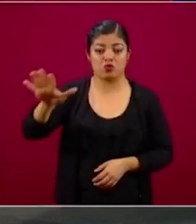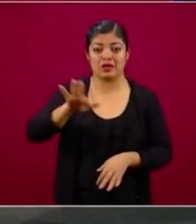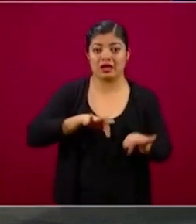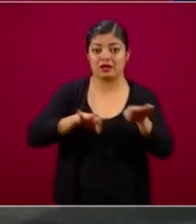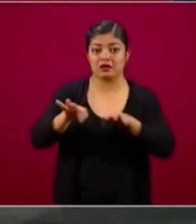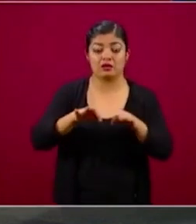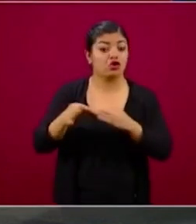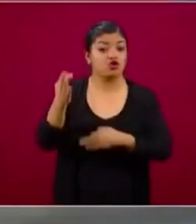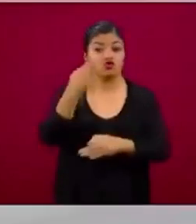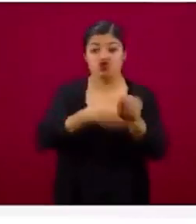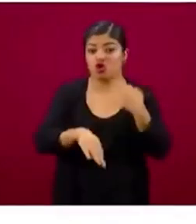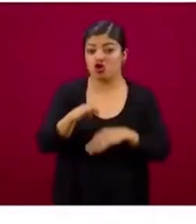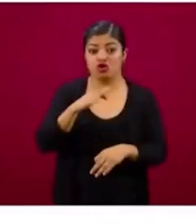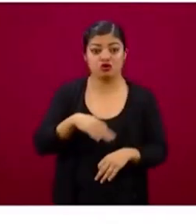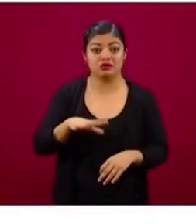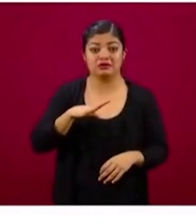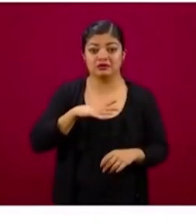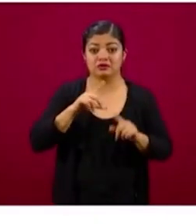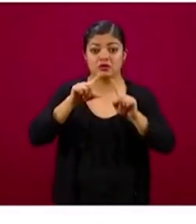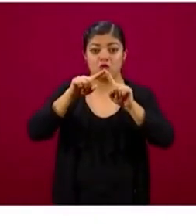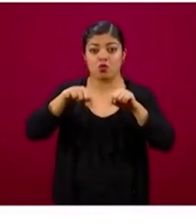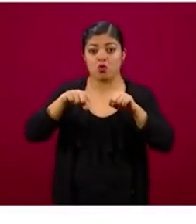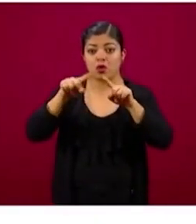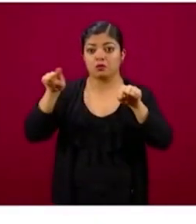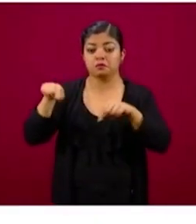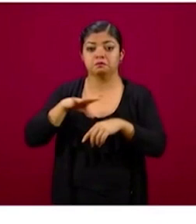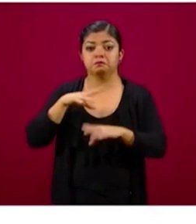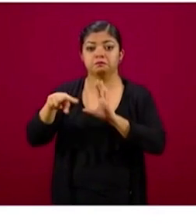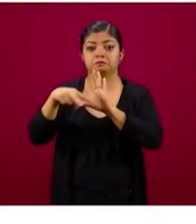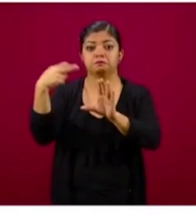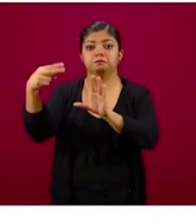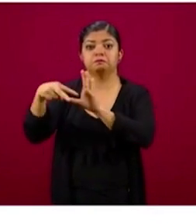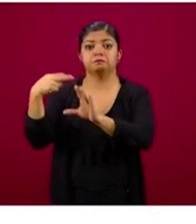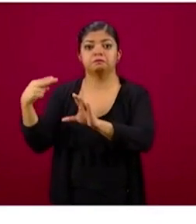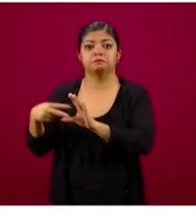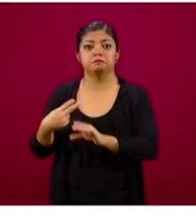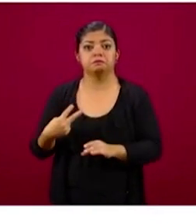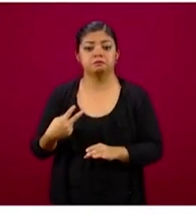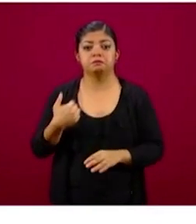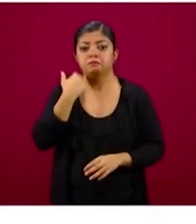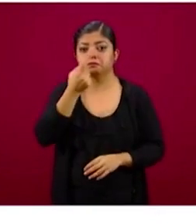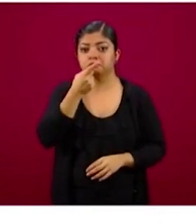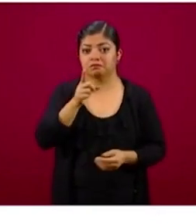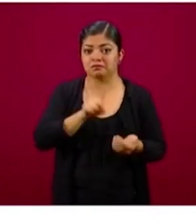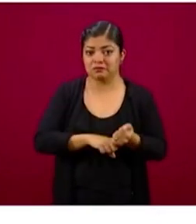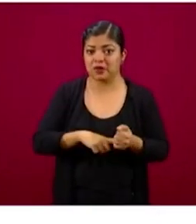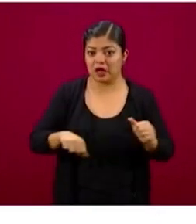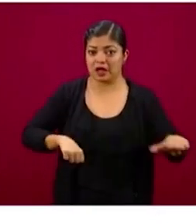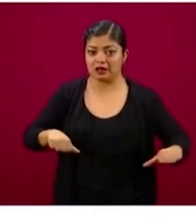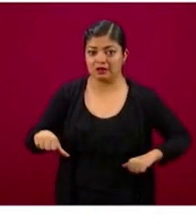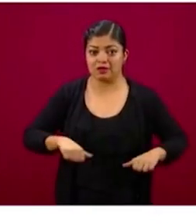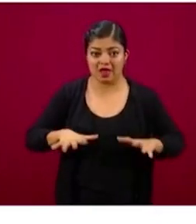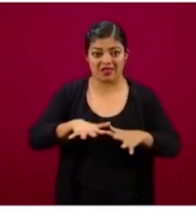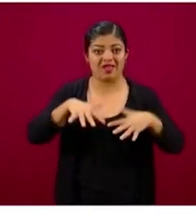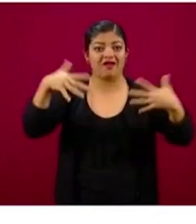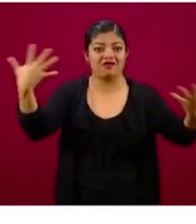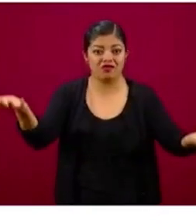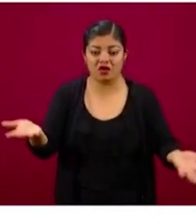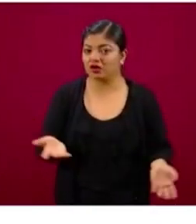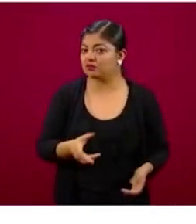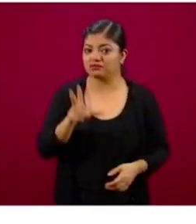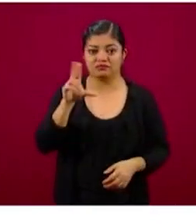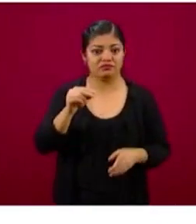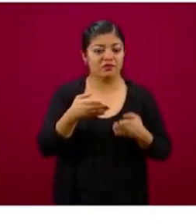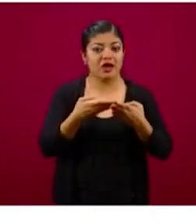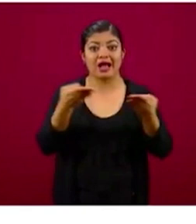todos los demás cuadros están vacíos. Eso significa que no hay actividades en el espacio público ni